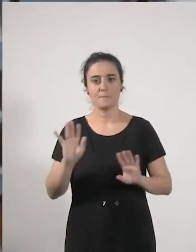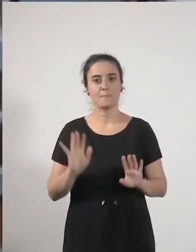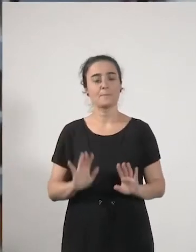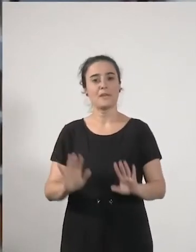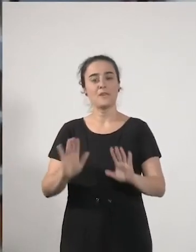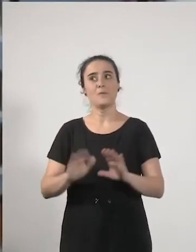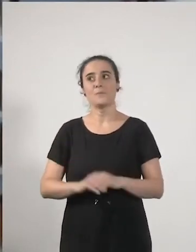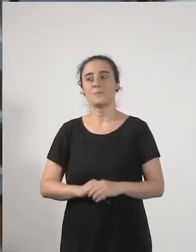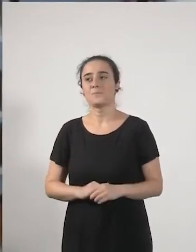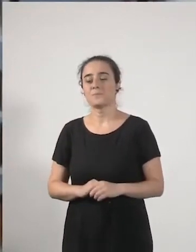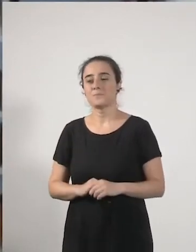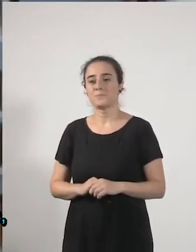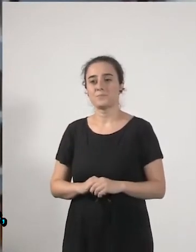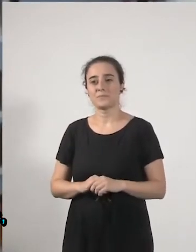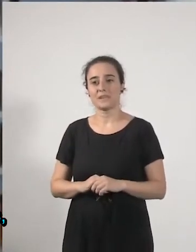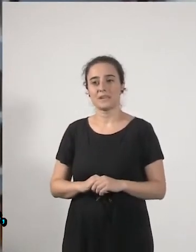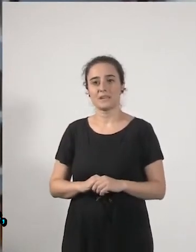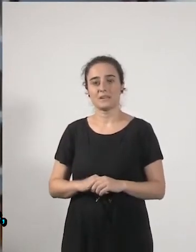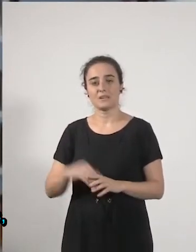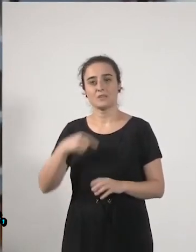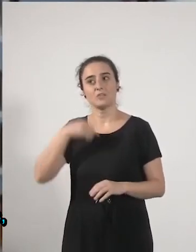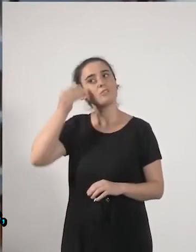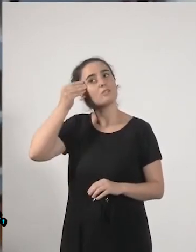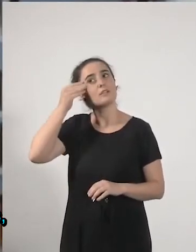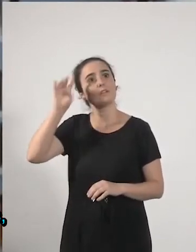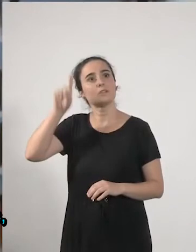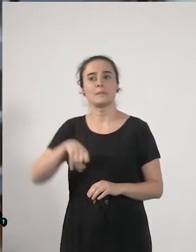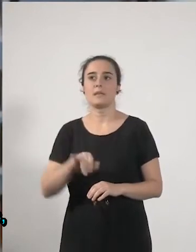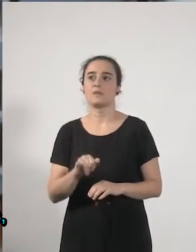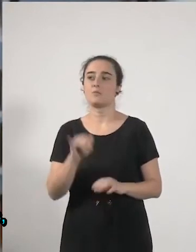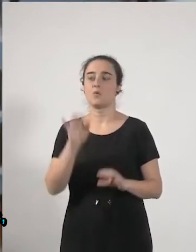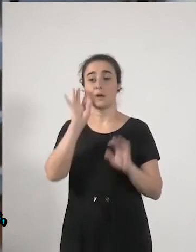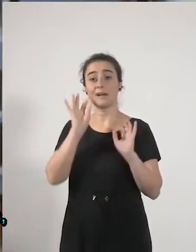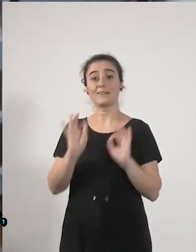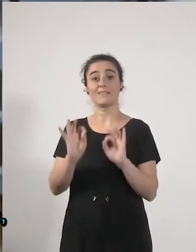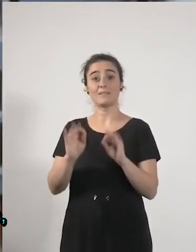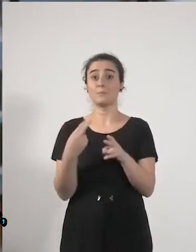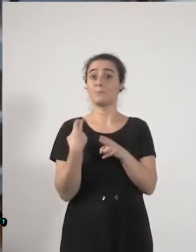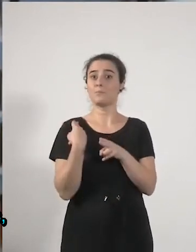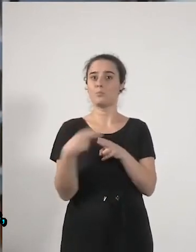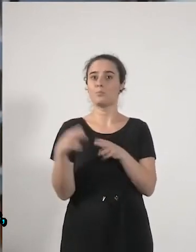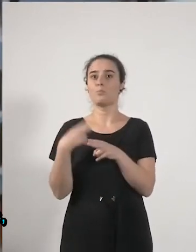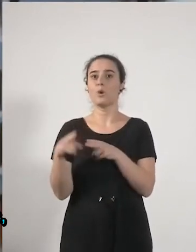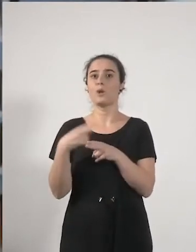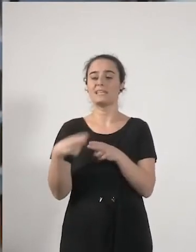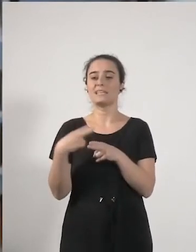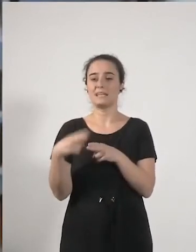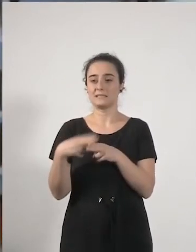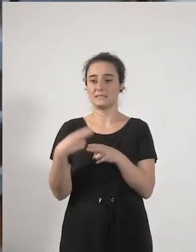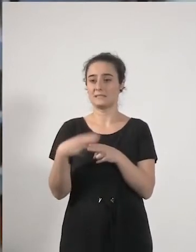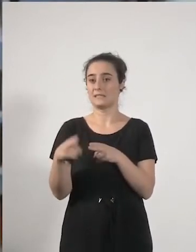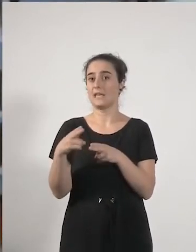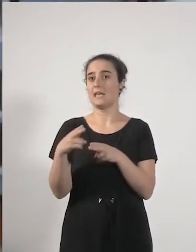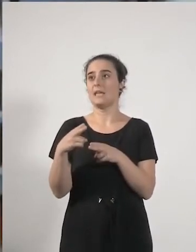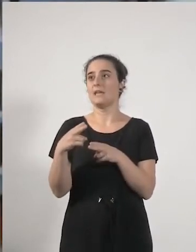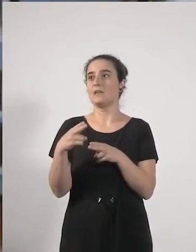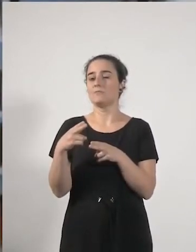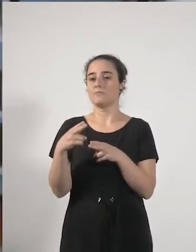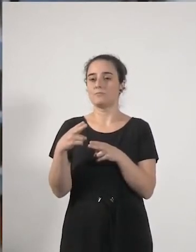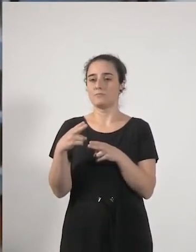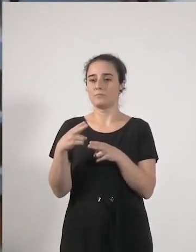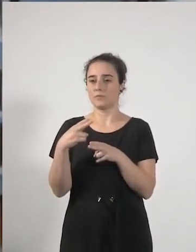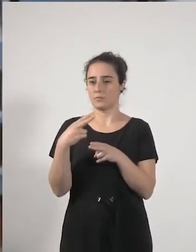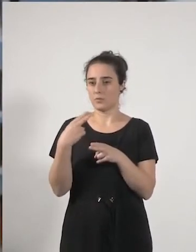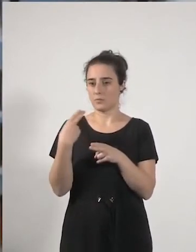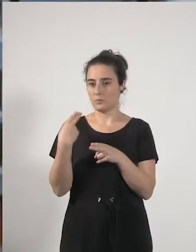yo creo que también existe riesgo de que las políticas que son digamos que no están en el centro que no son política